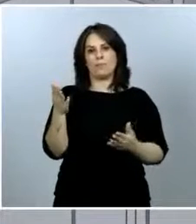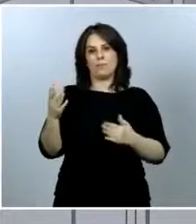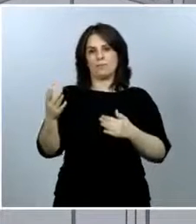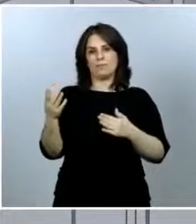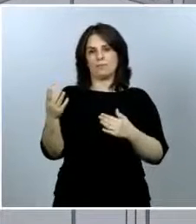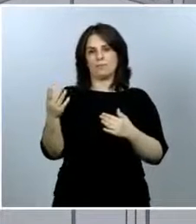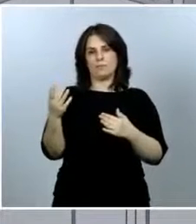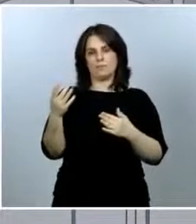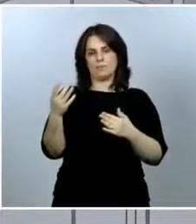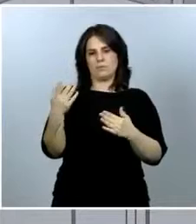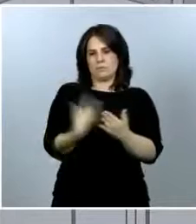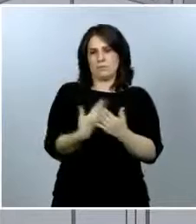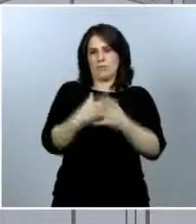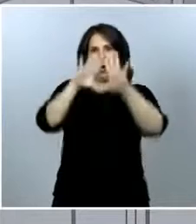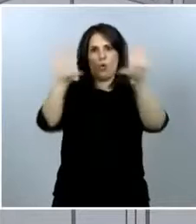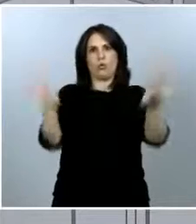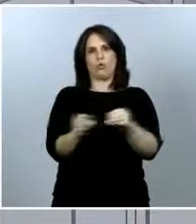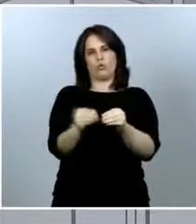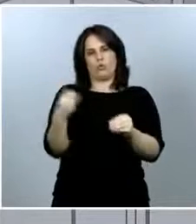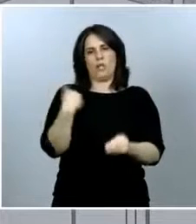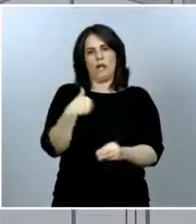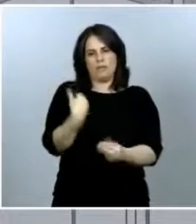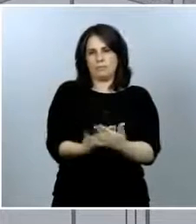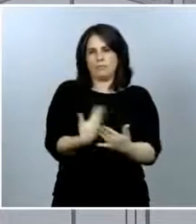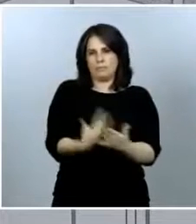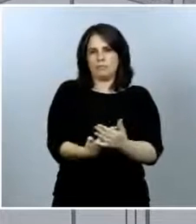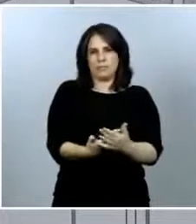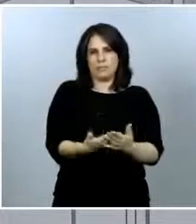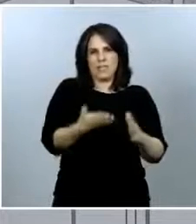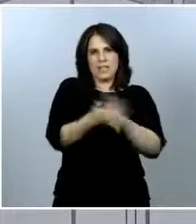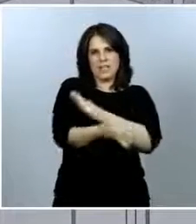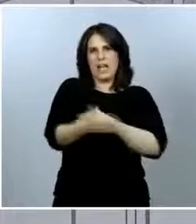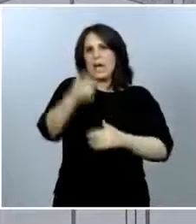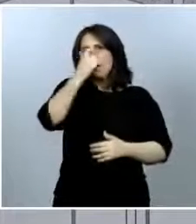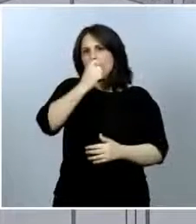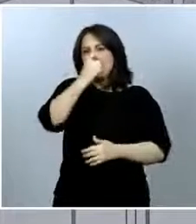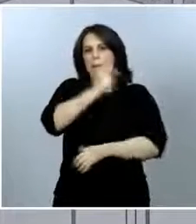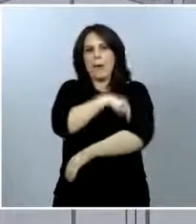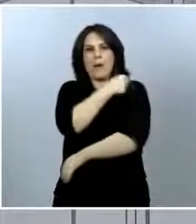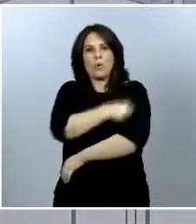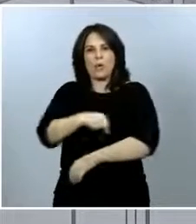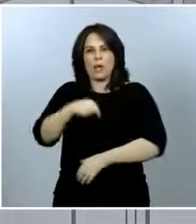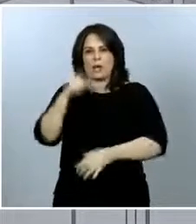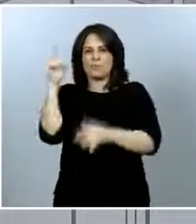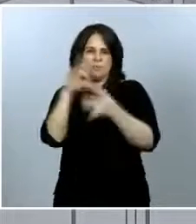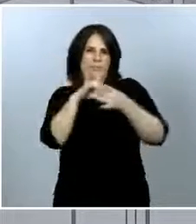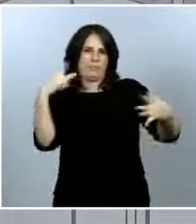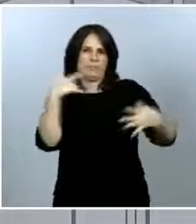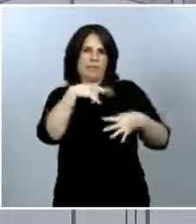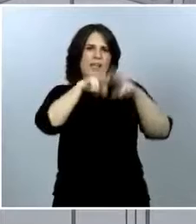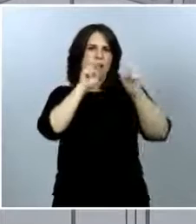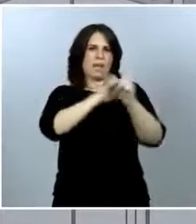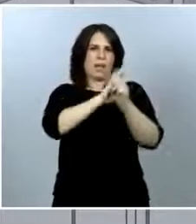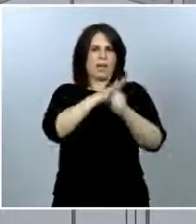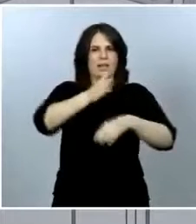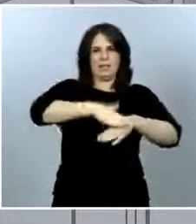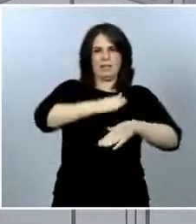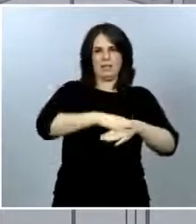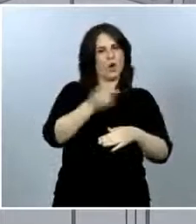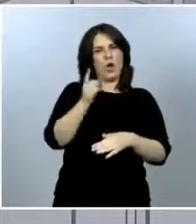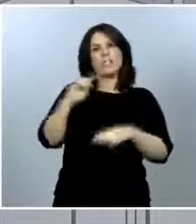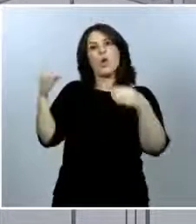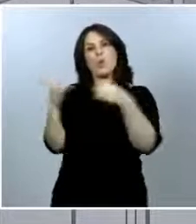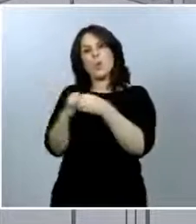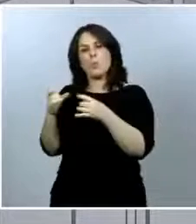grandes como para pensar que la vacuna de la gripe no tiene absolutamente nada que ver con eso. Son los grupos vulnerables, son los mismos que se